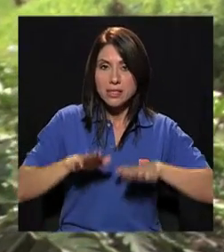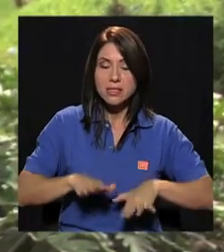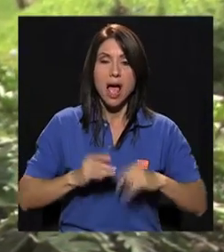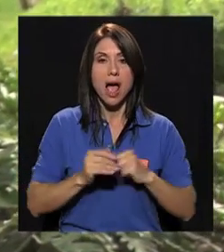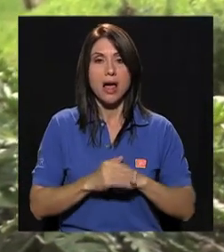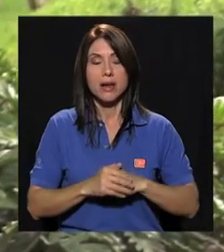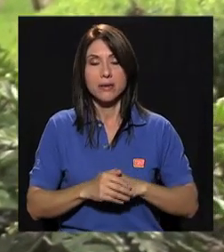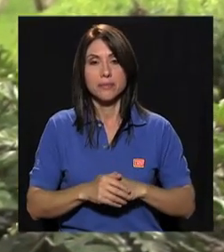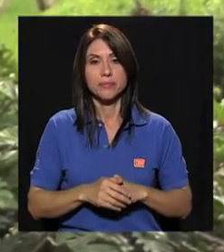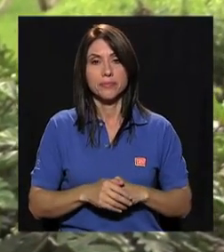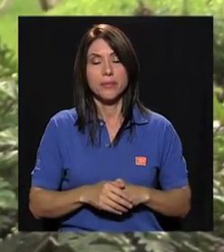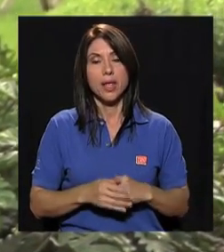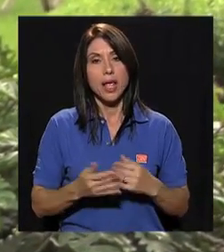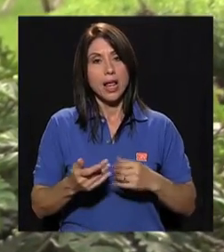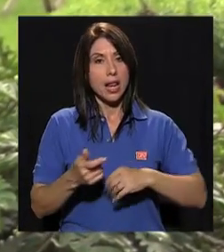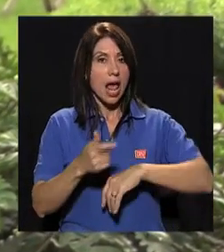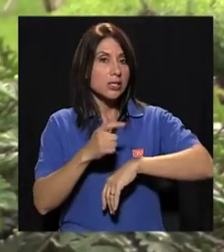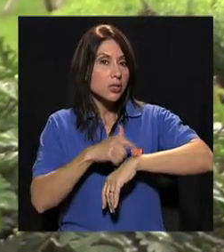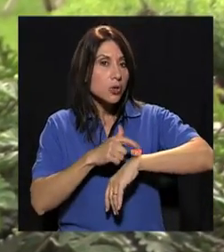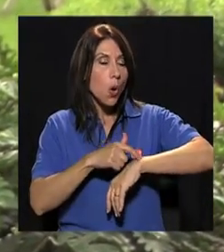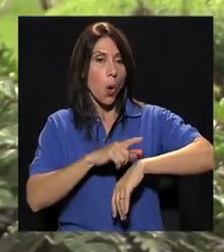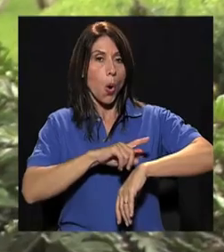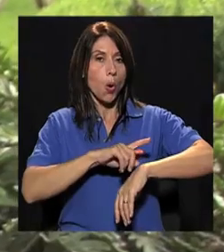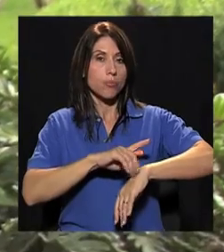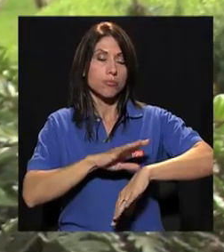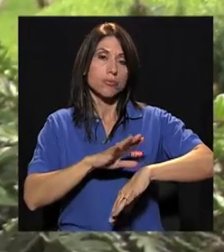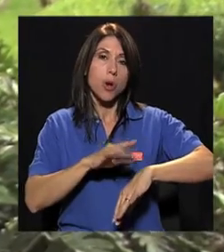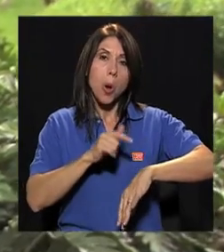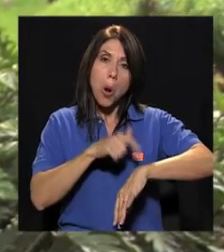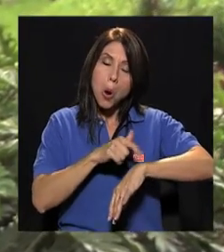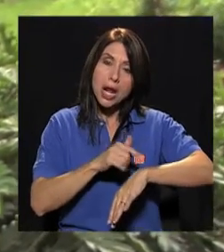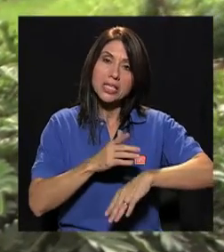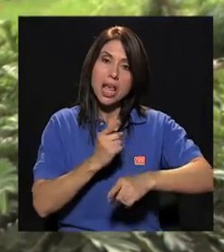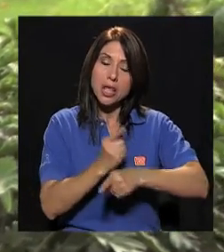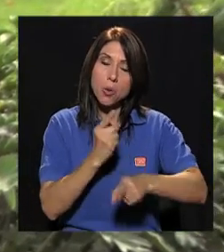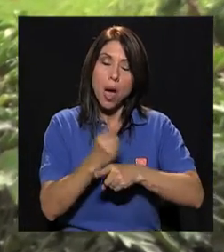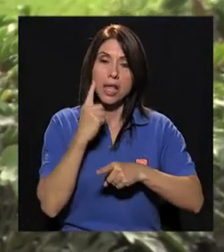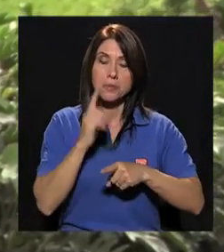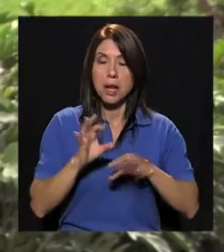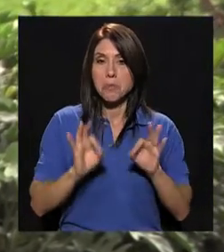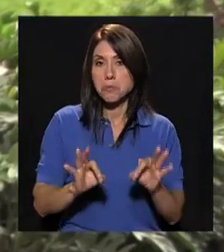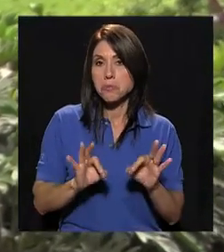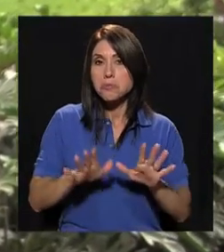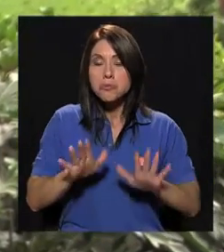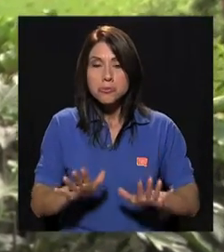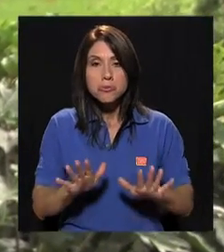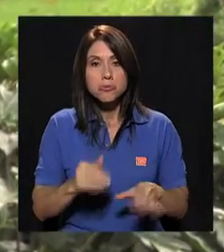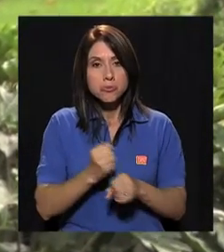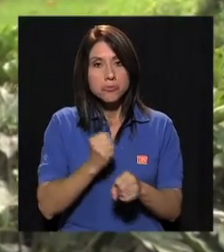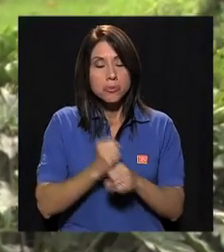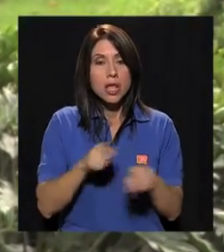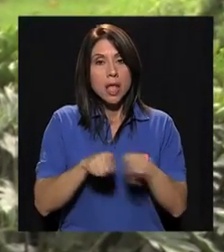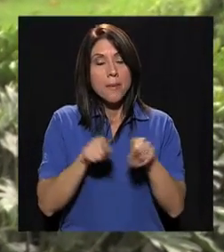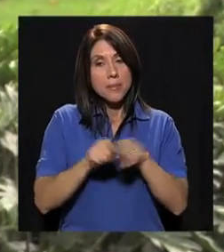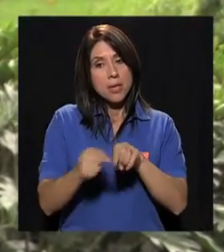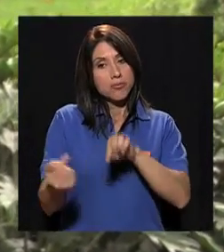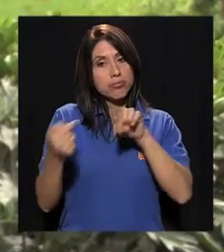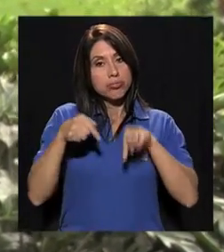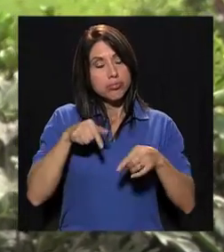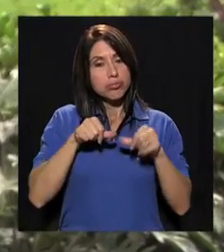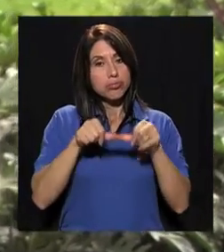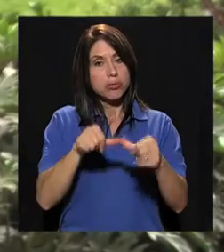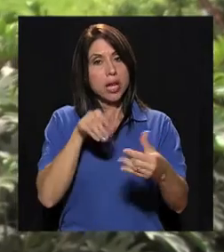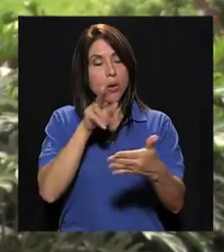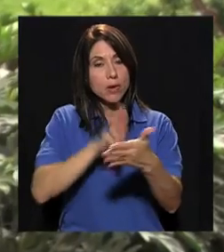descansar las horas adecuadas para poder tener un buen desempeño y así mismo esto ayuda a la